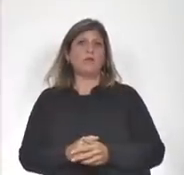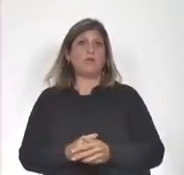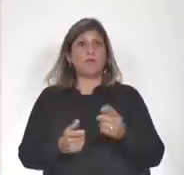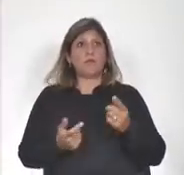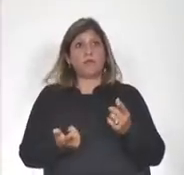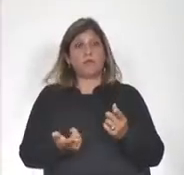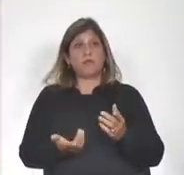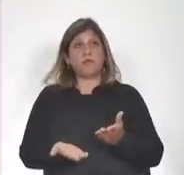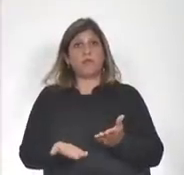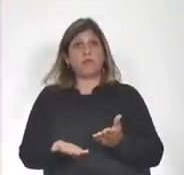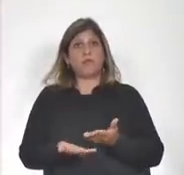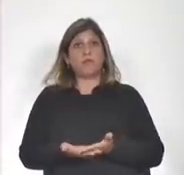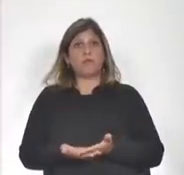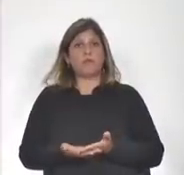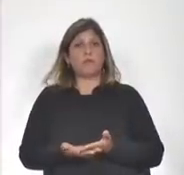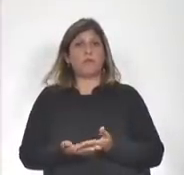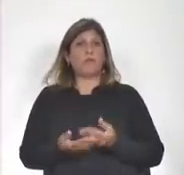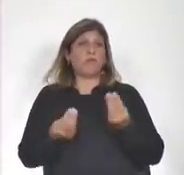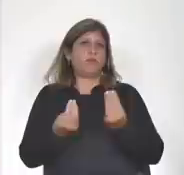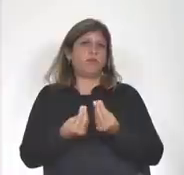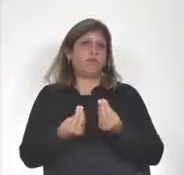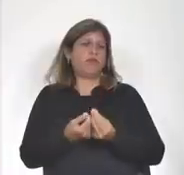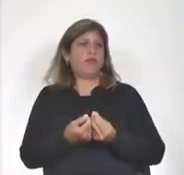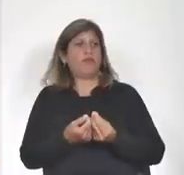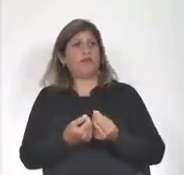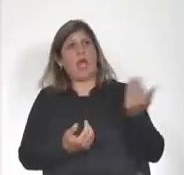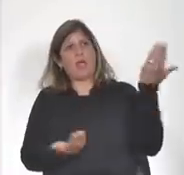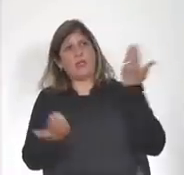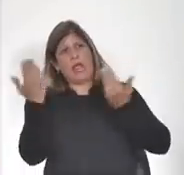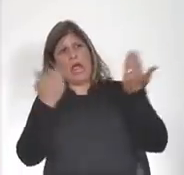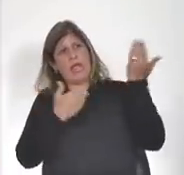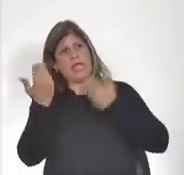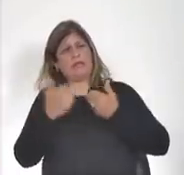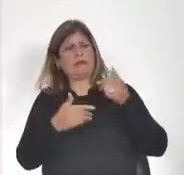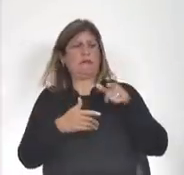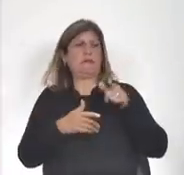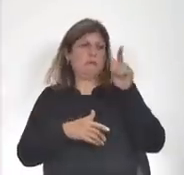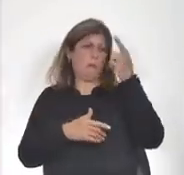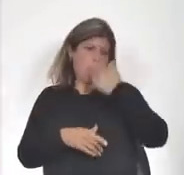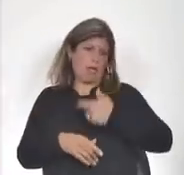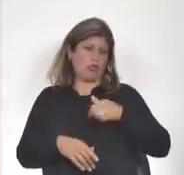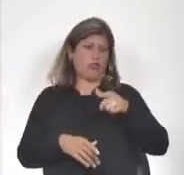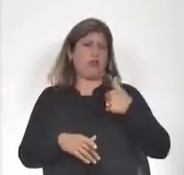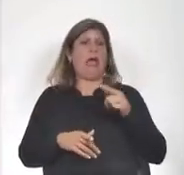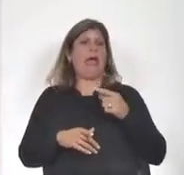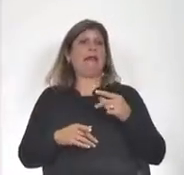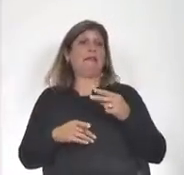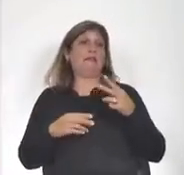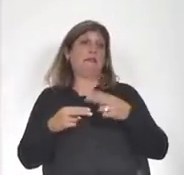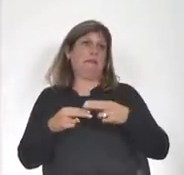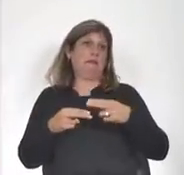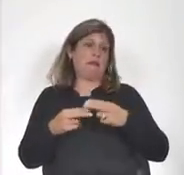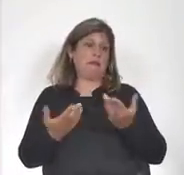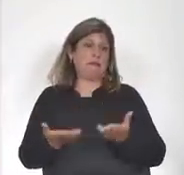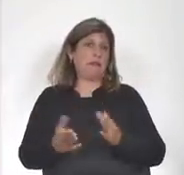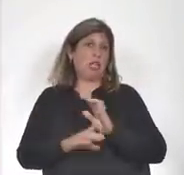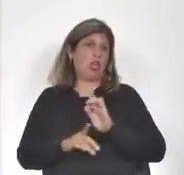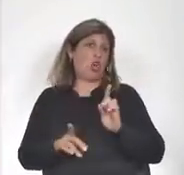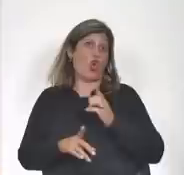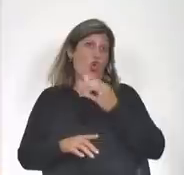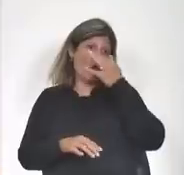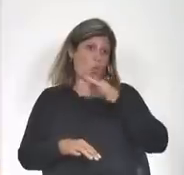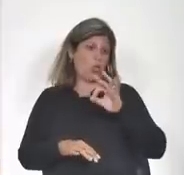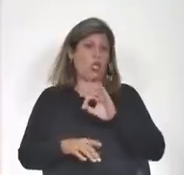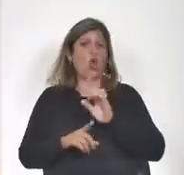recibido una infinidad de ataques personales en las redes sociales. No soy el único, claramente. No los he